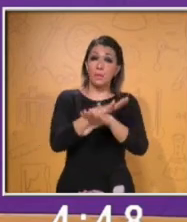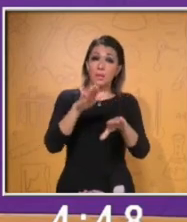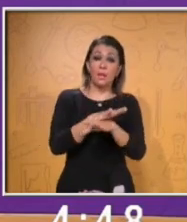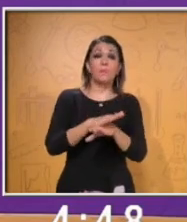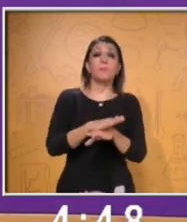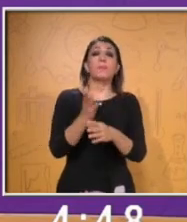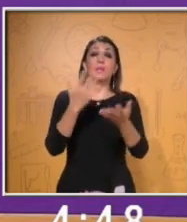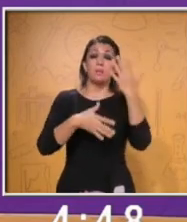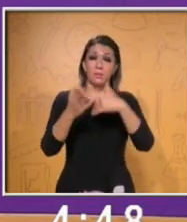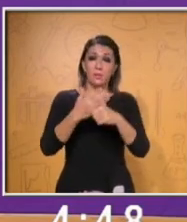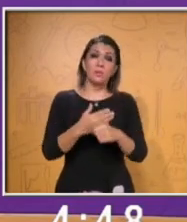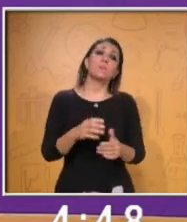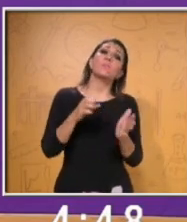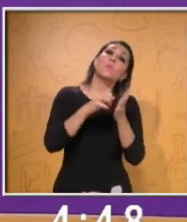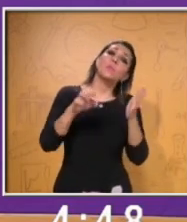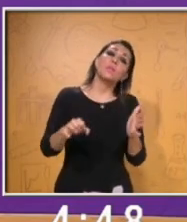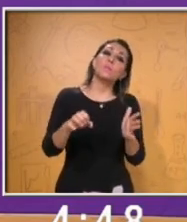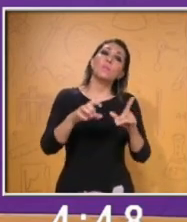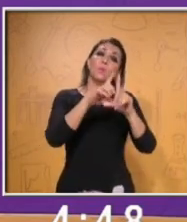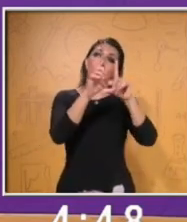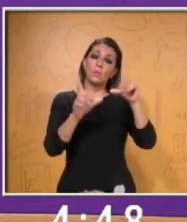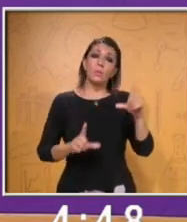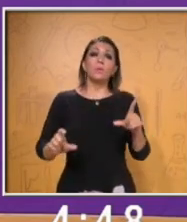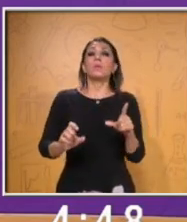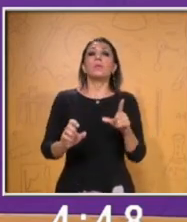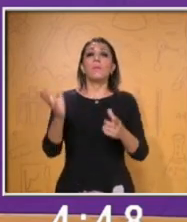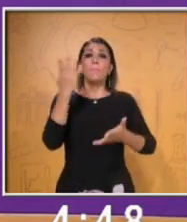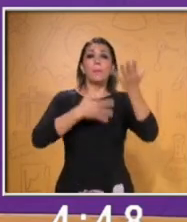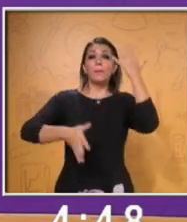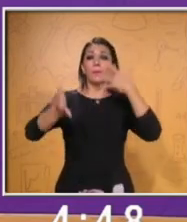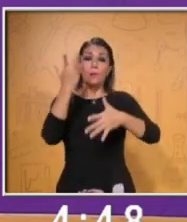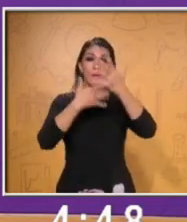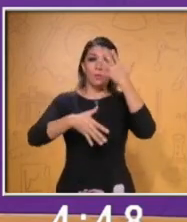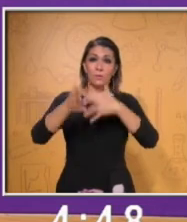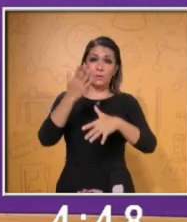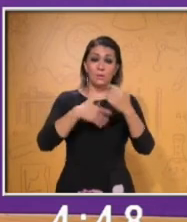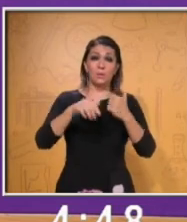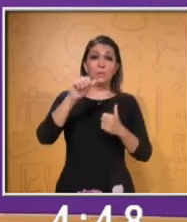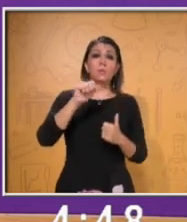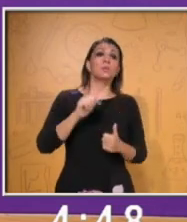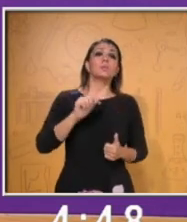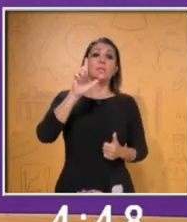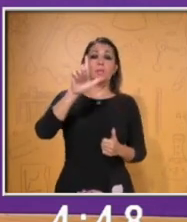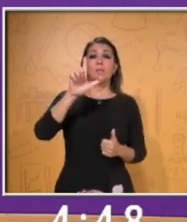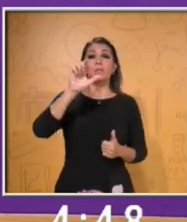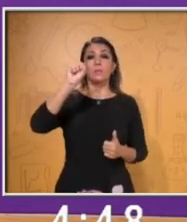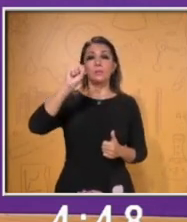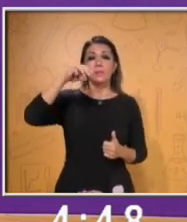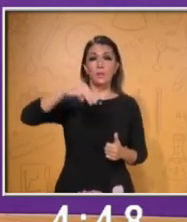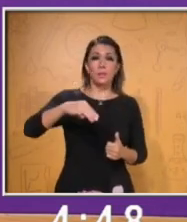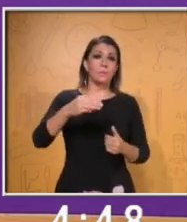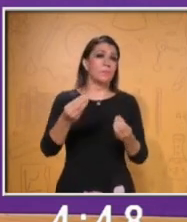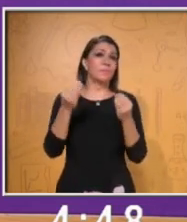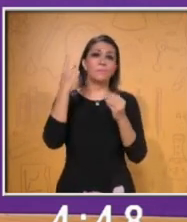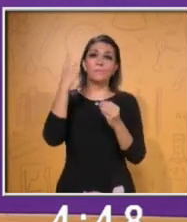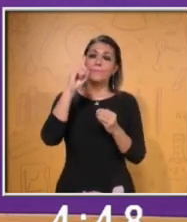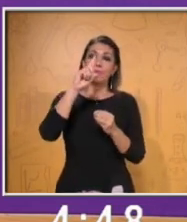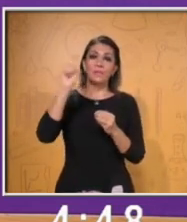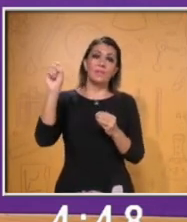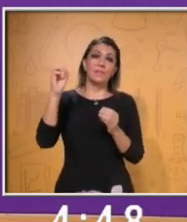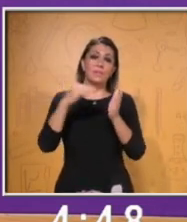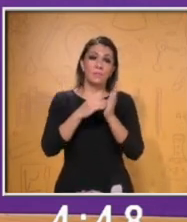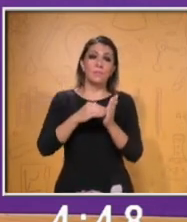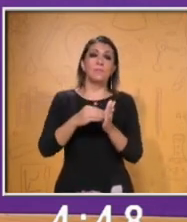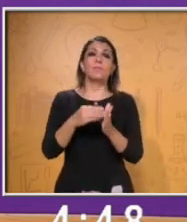de señas mexicanas tiene más de 100,000 firmantes o intérpretes nativos. No podemos decir hablantes.